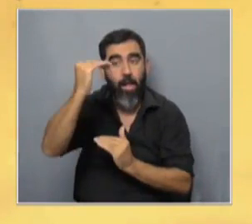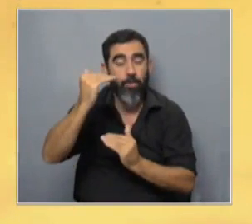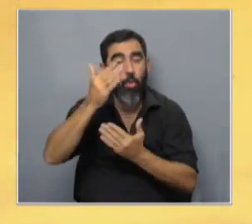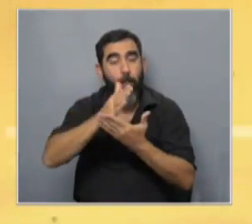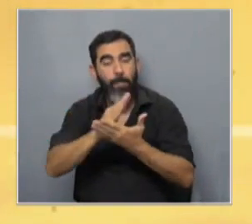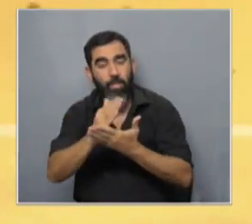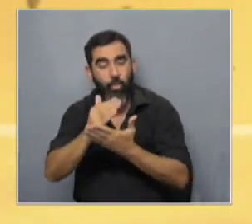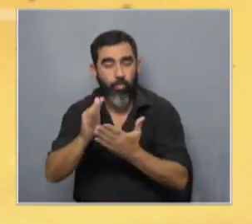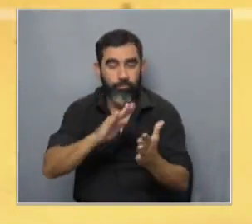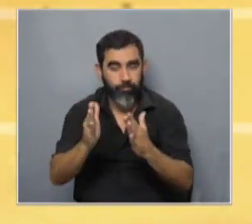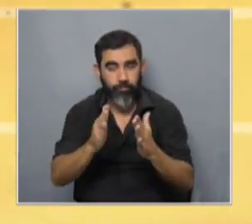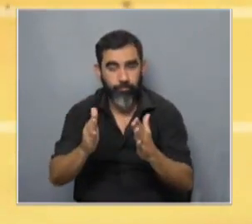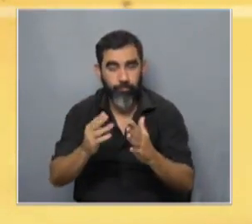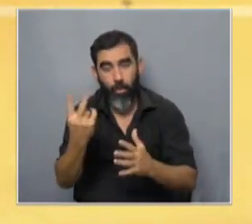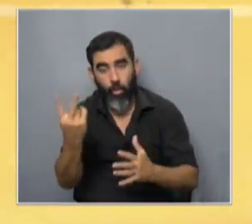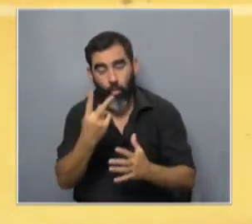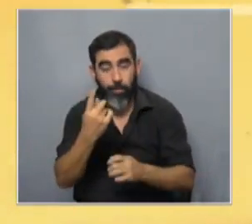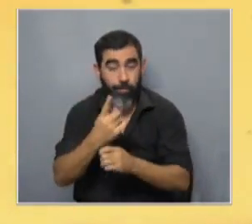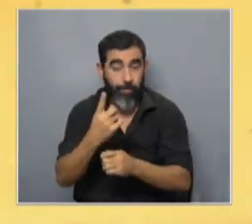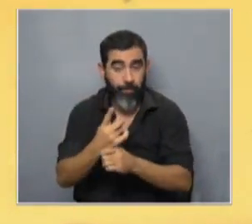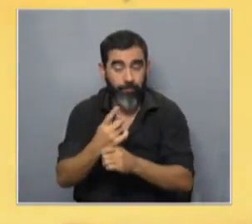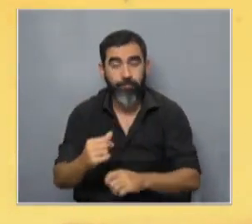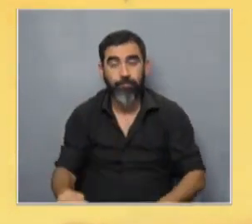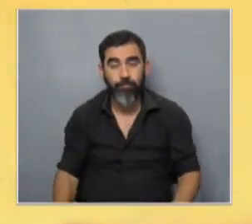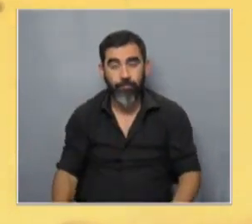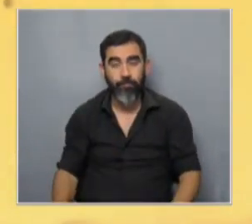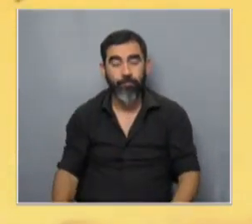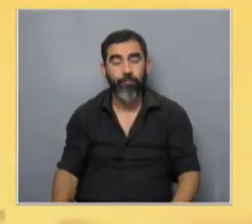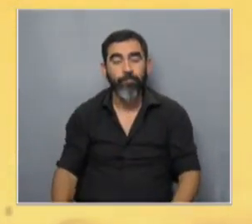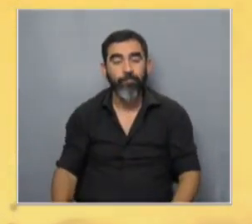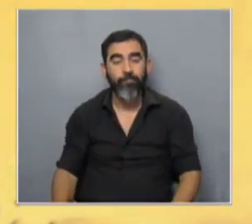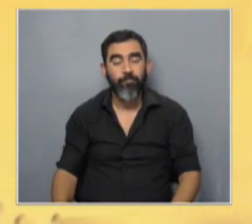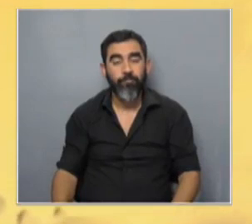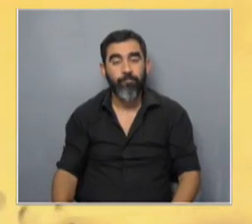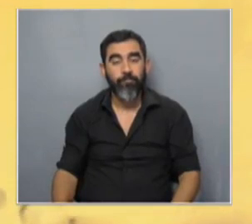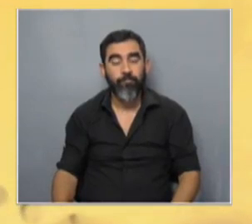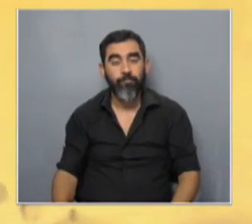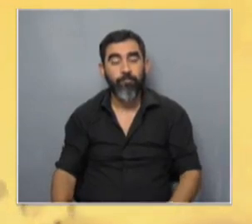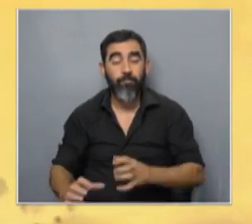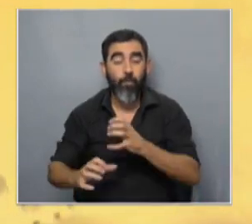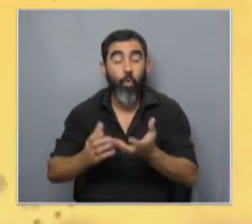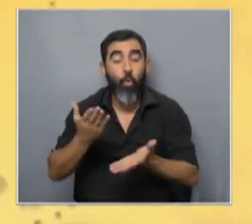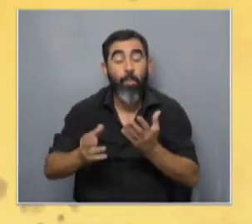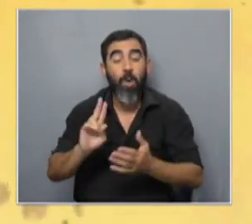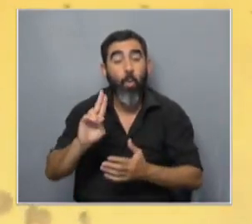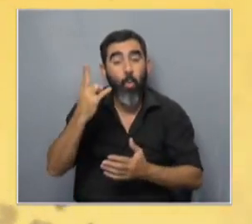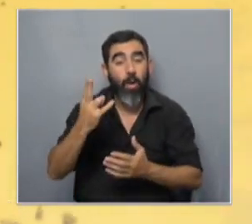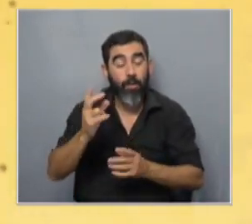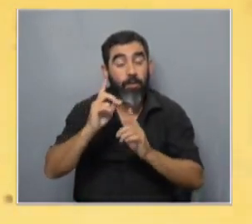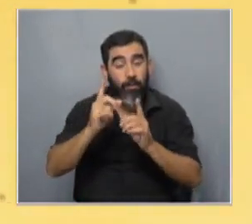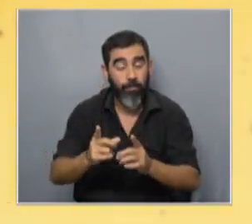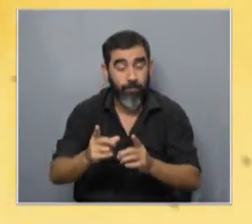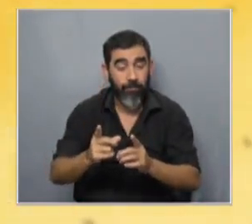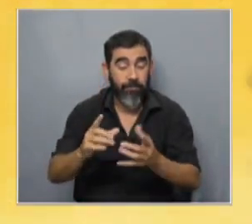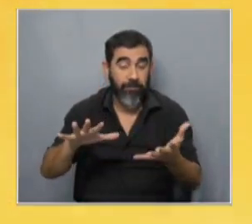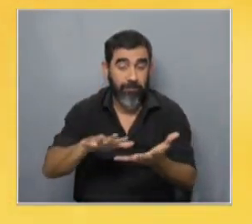medio alto que son las dos líneas coloreadas comparado con Uruguay está y además la